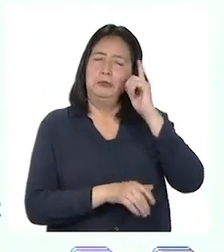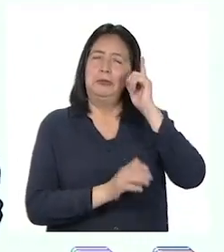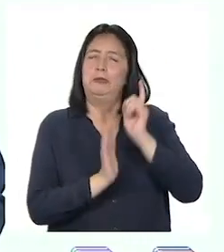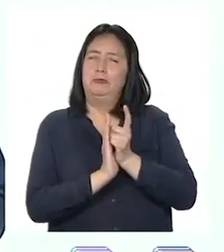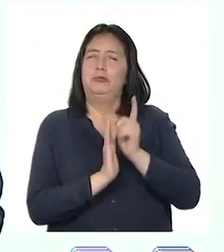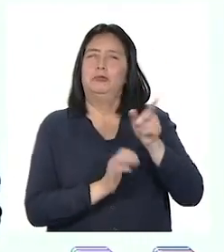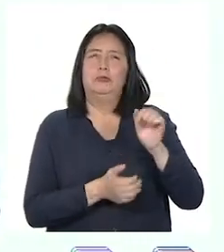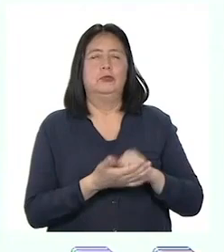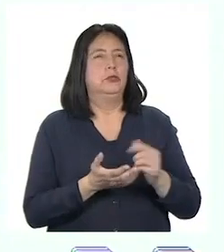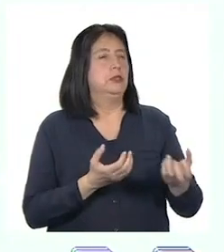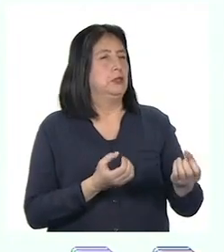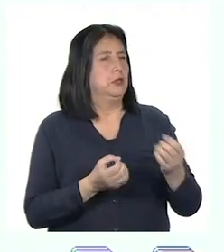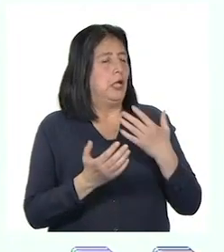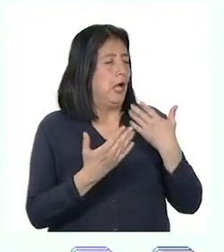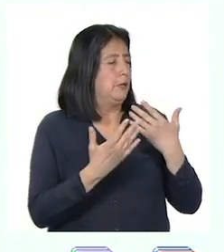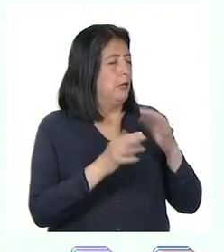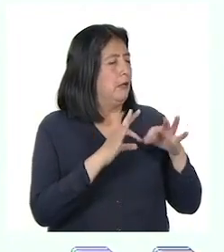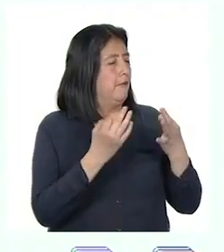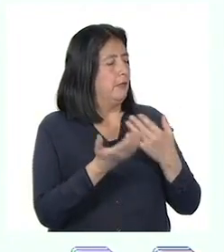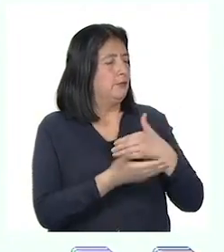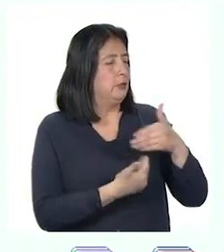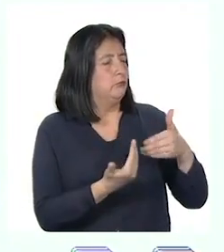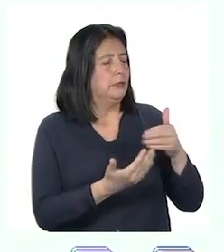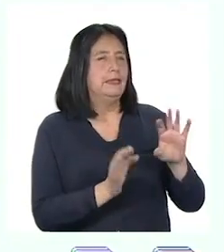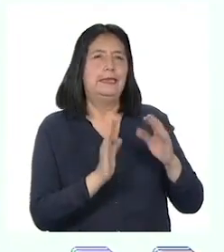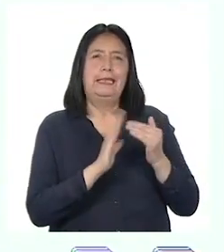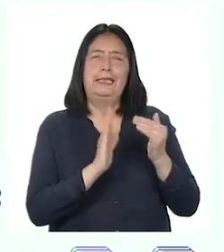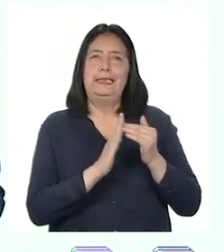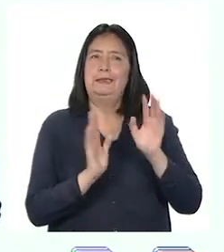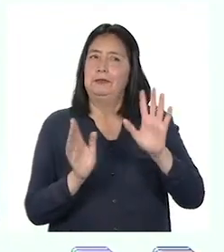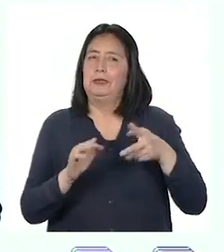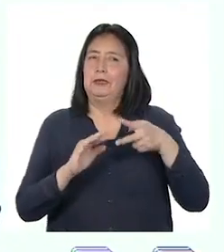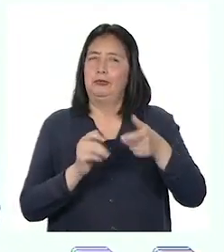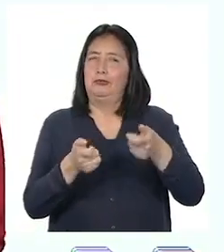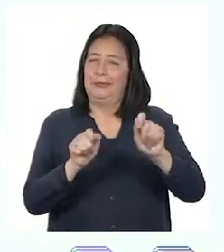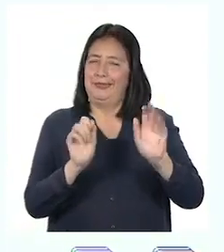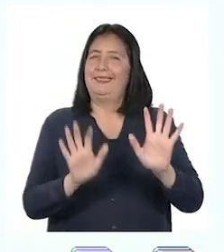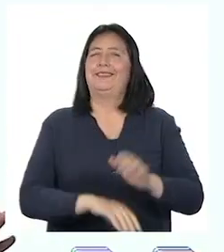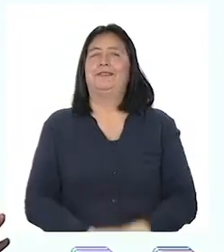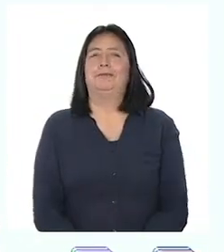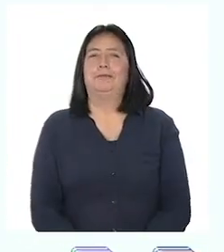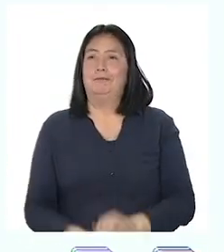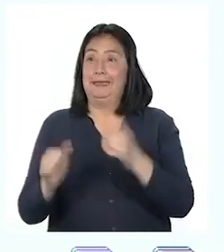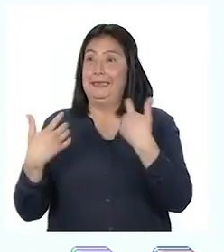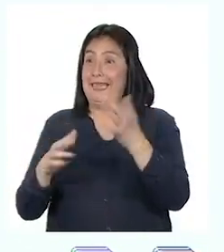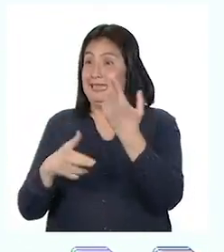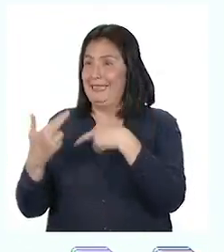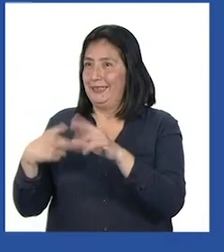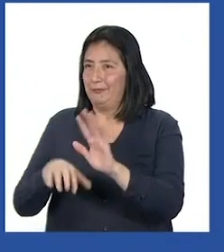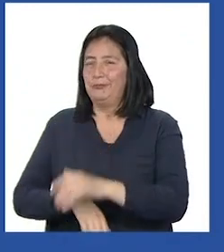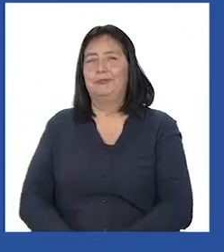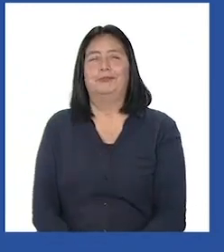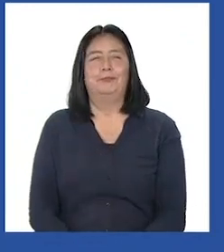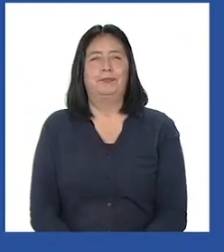para pensarlo y hablarlo con sus familiares en casa, mientras vamos a un corte comercial. Ya regresamos.